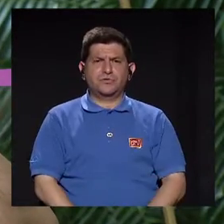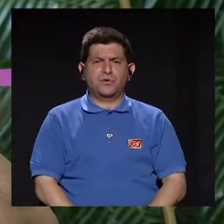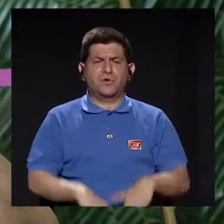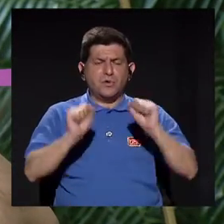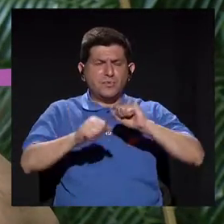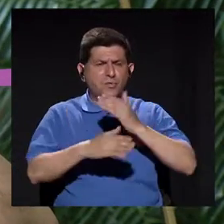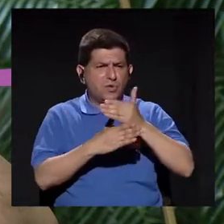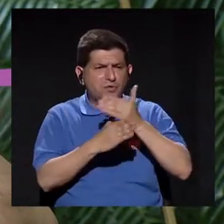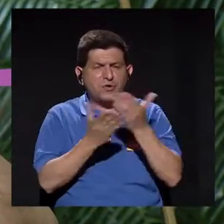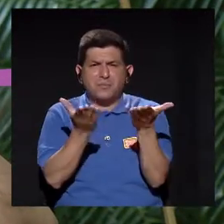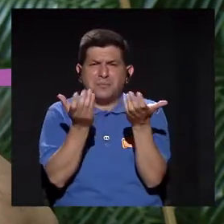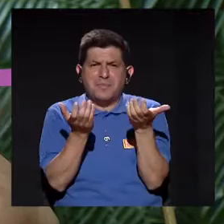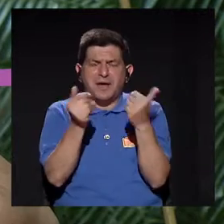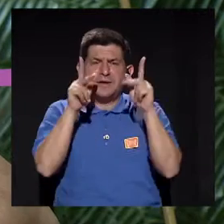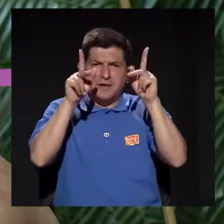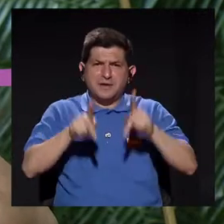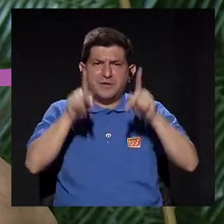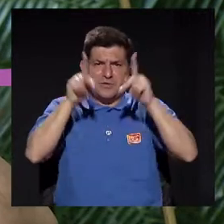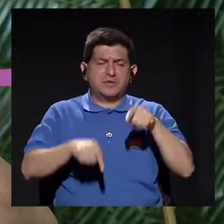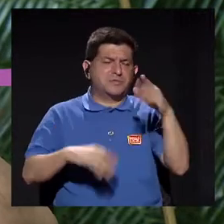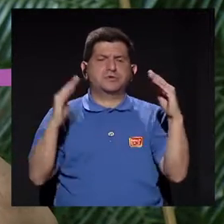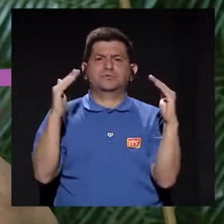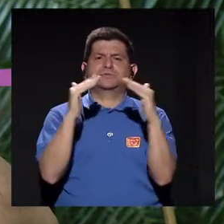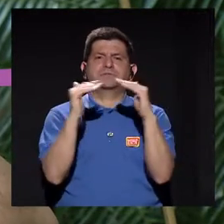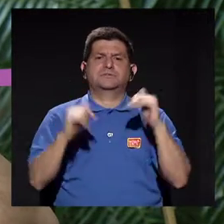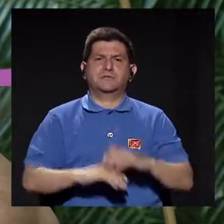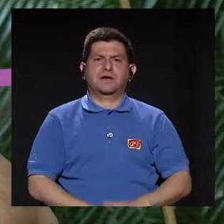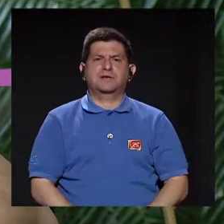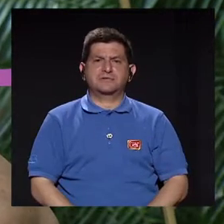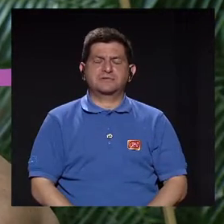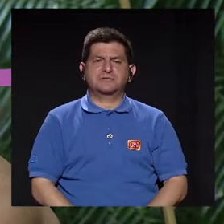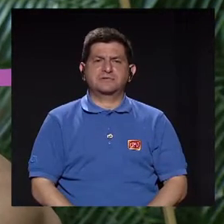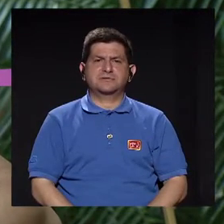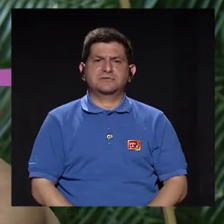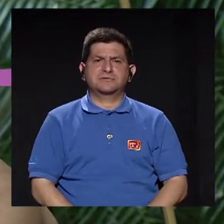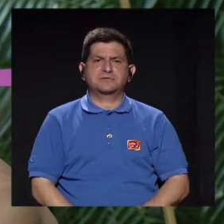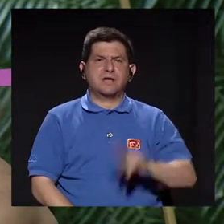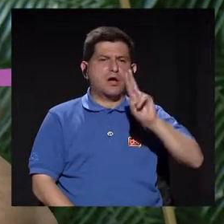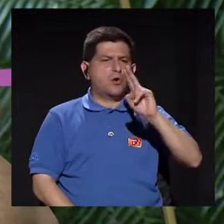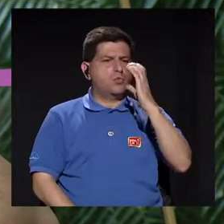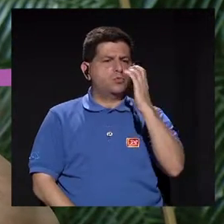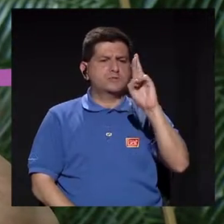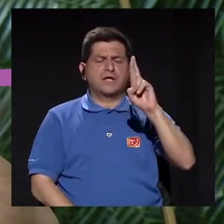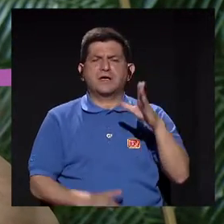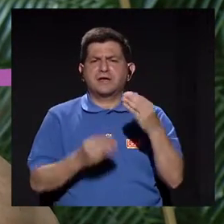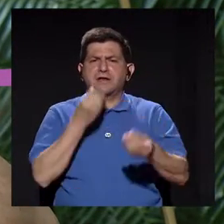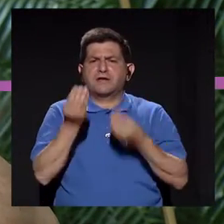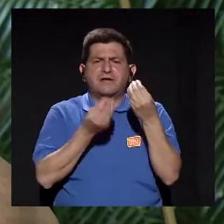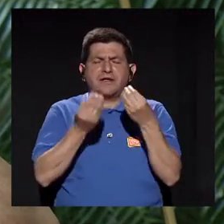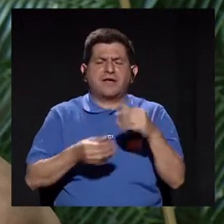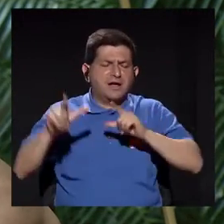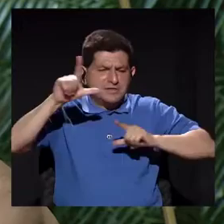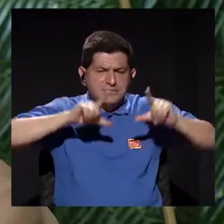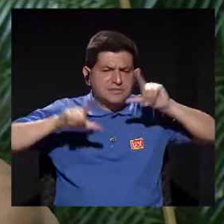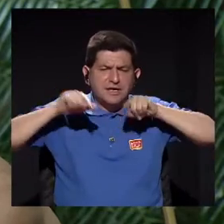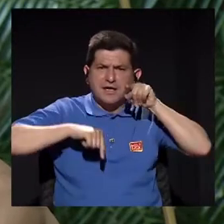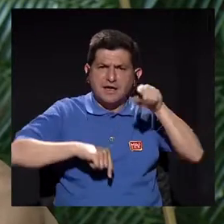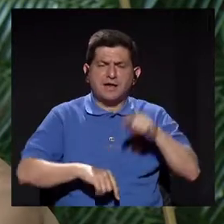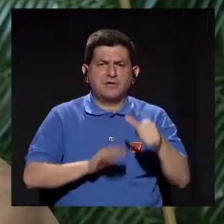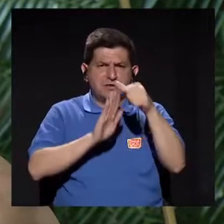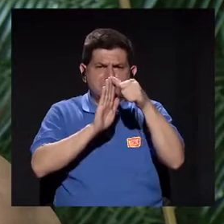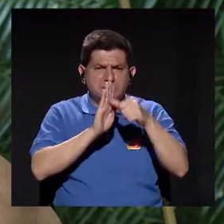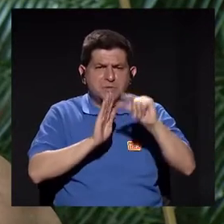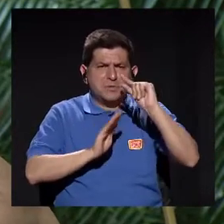pudiéramos compartir con las personas allá en los hogares qué está haciendo la Universidad de Costa Rica a través del laboratorio